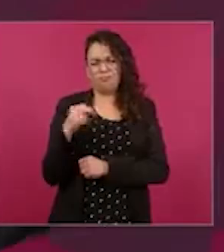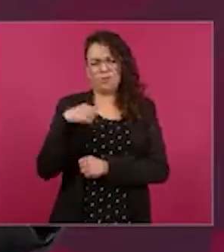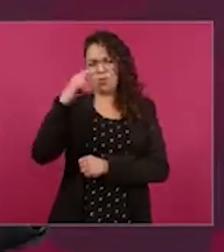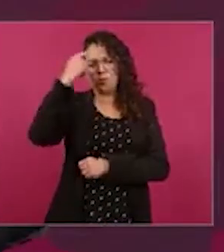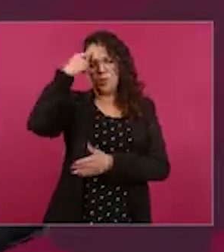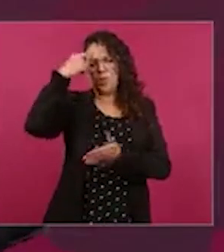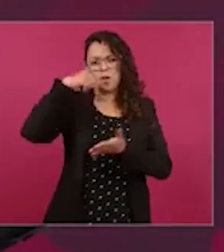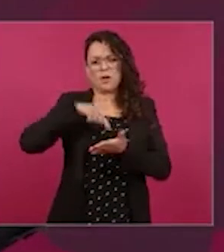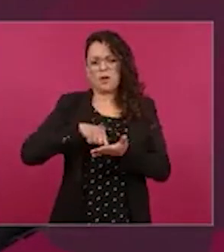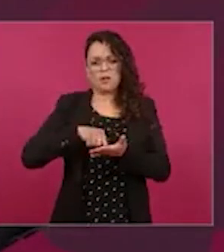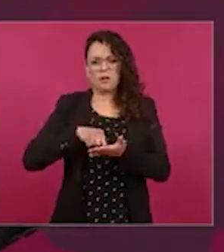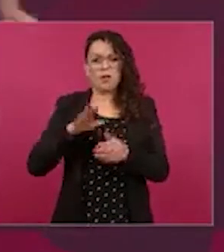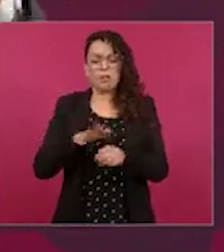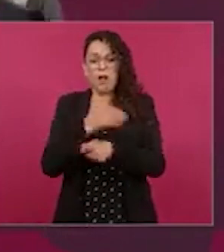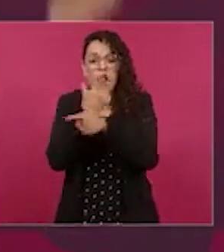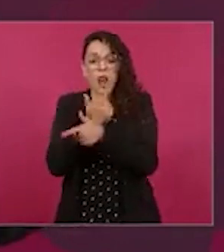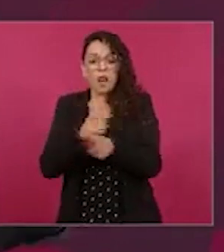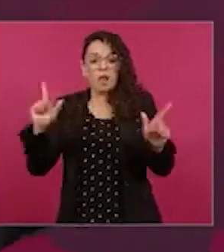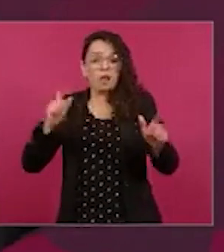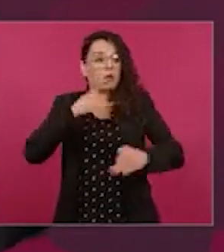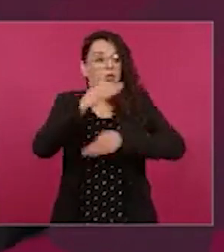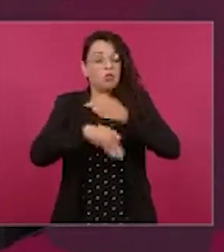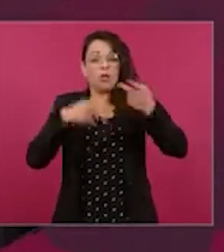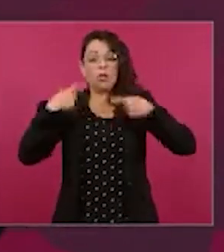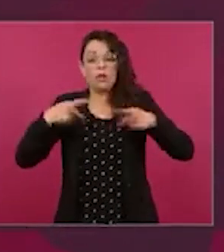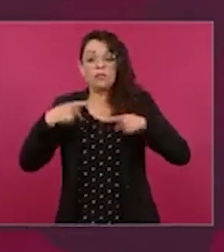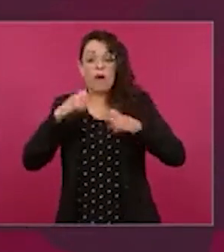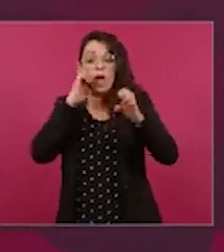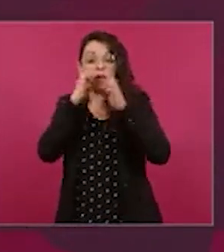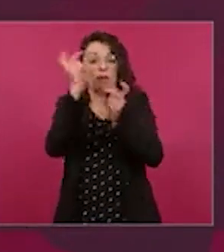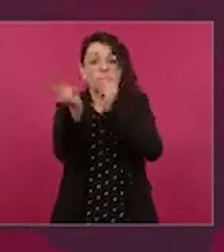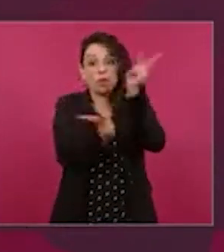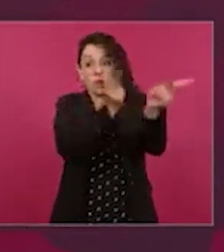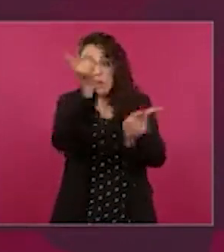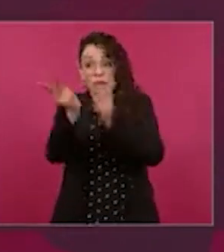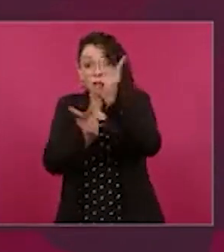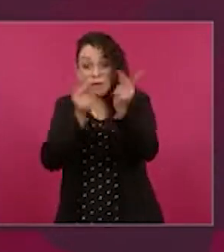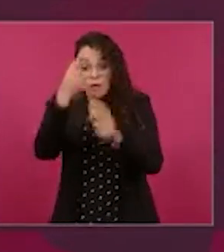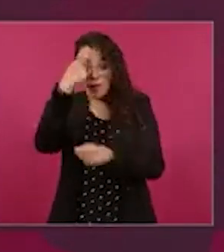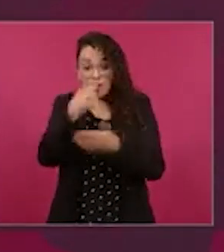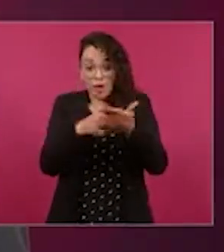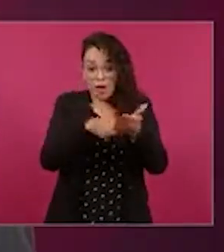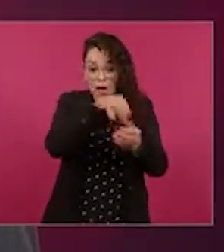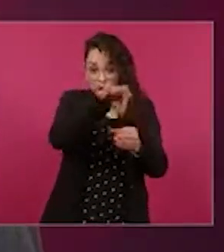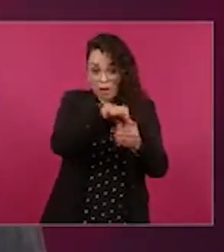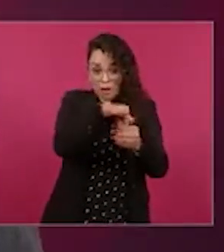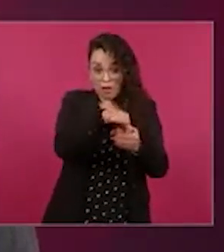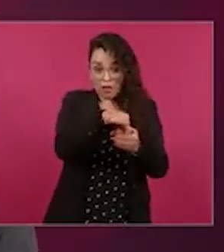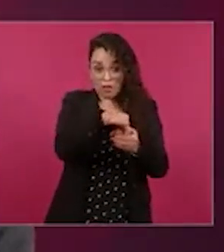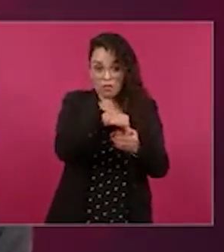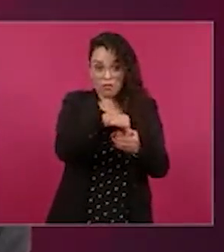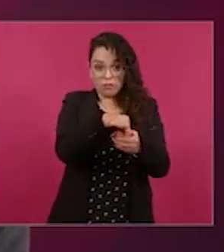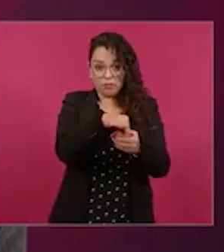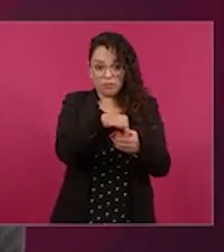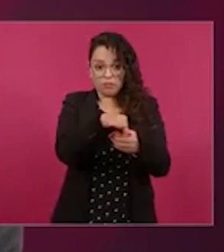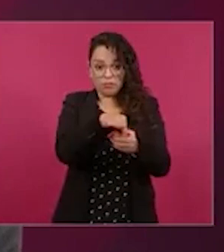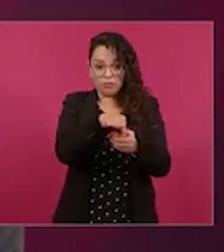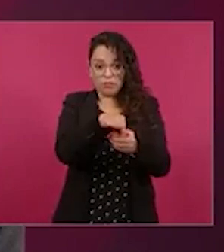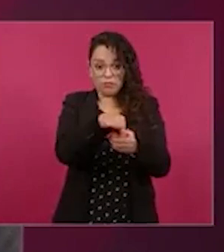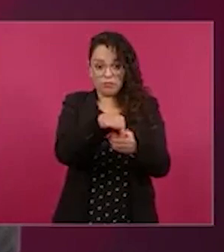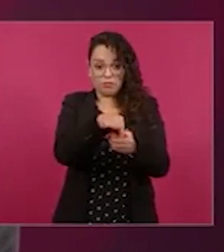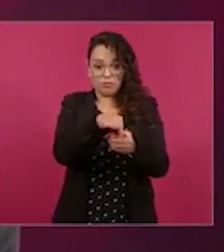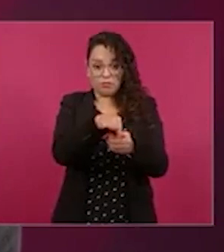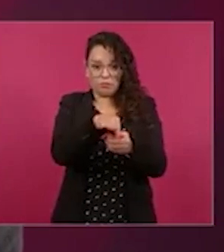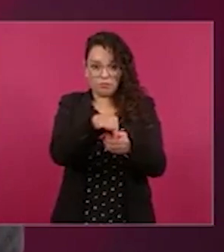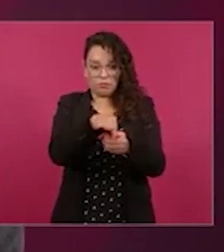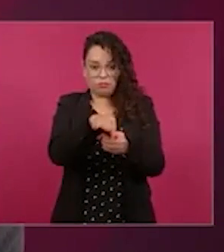abierta a todos es donde se decide encuestar de acuerdo a la